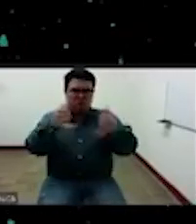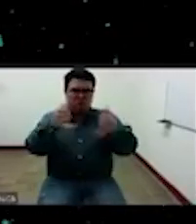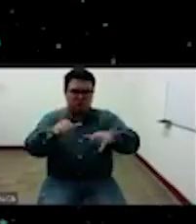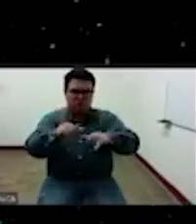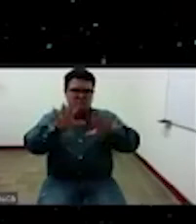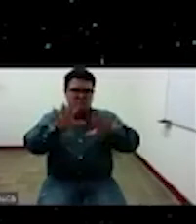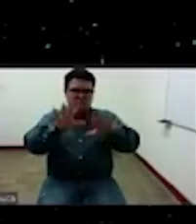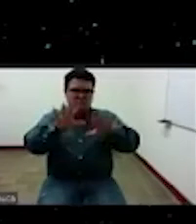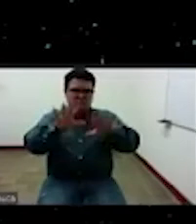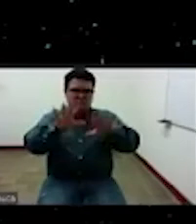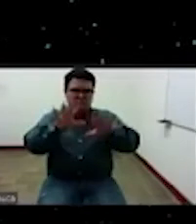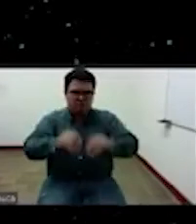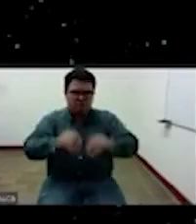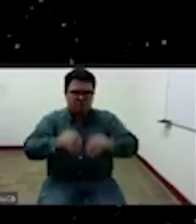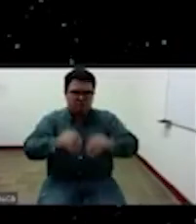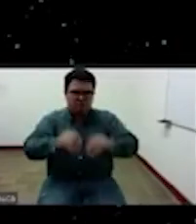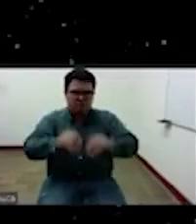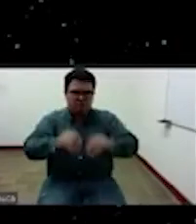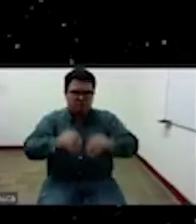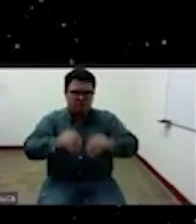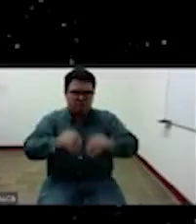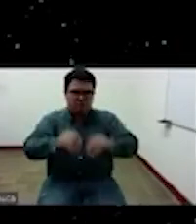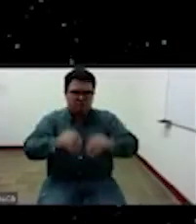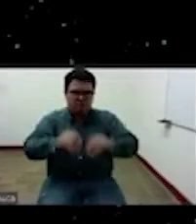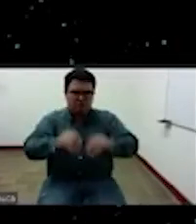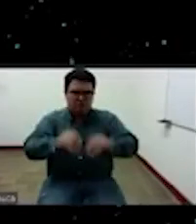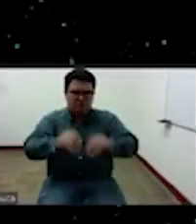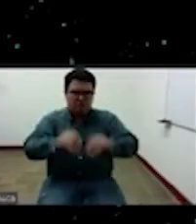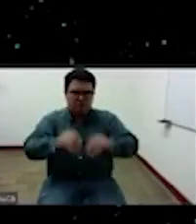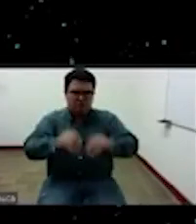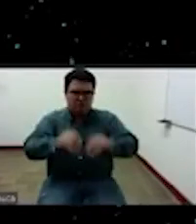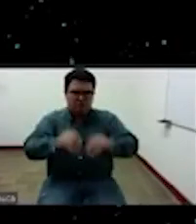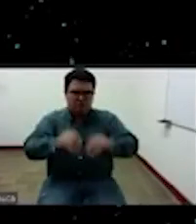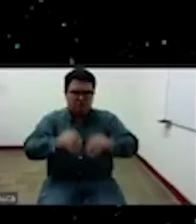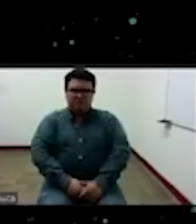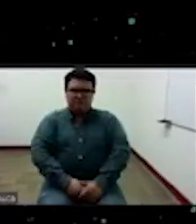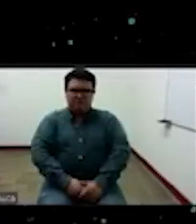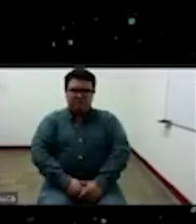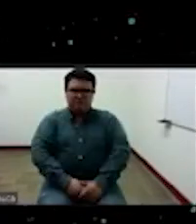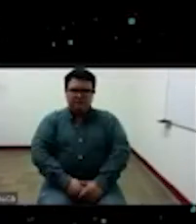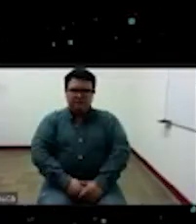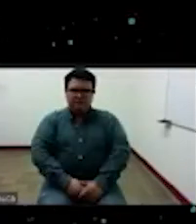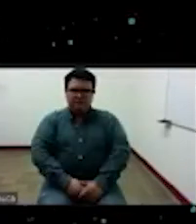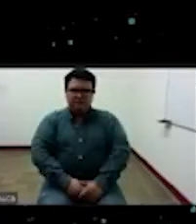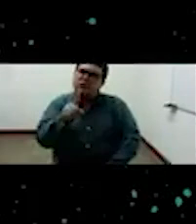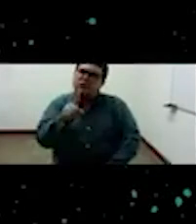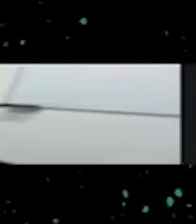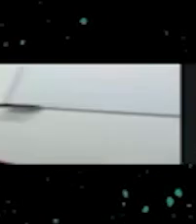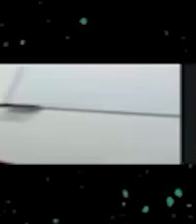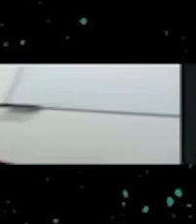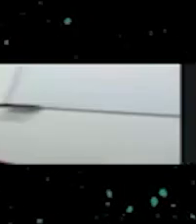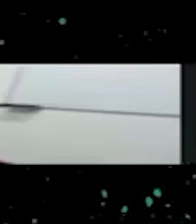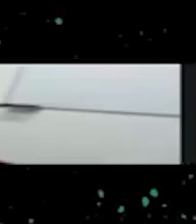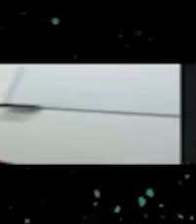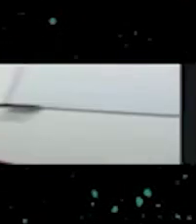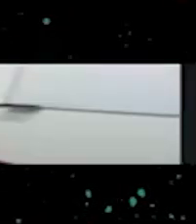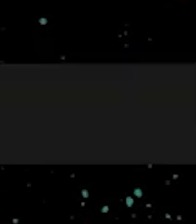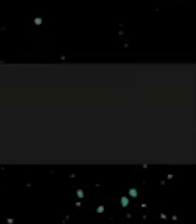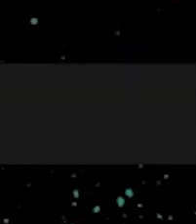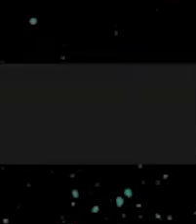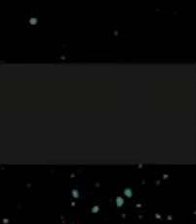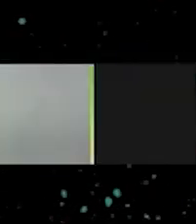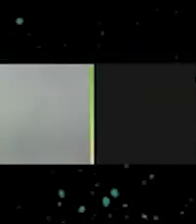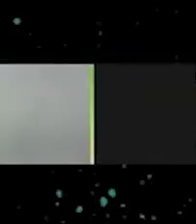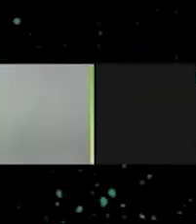pasamos a responderla las preguntas Andrea Melo dice me gustaría conocer un poco más sobre la